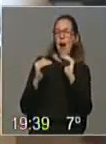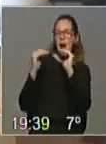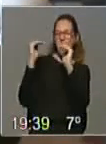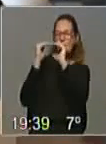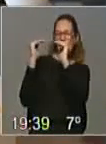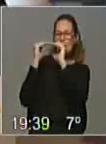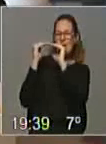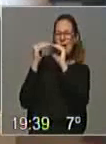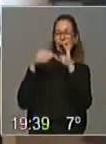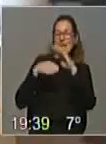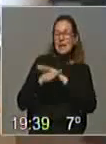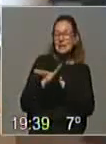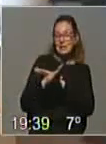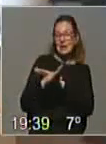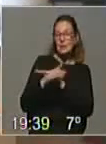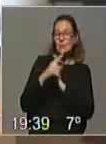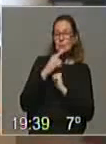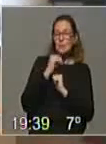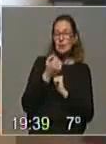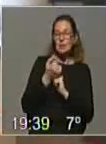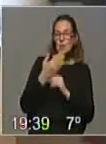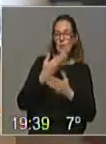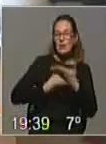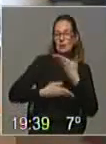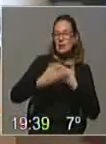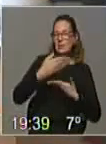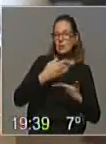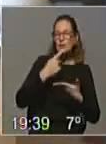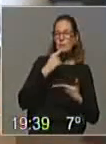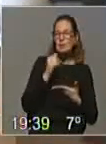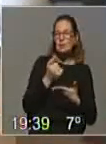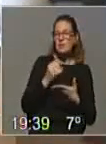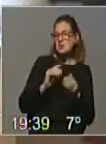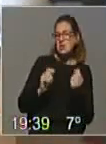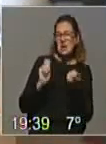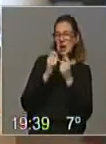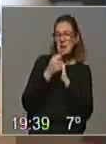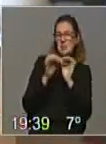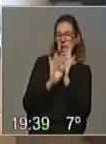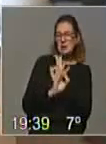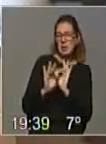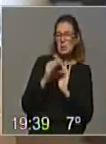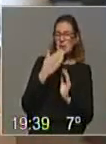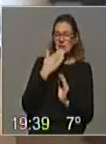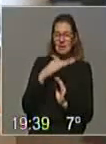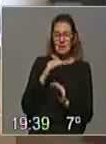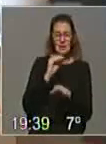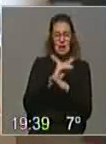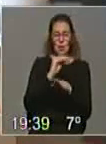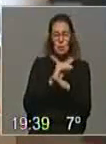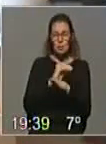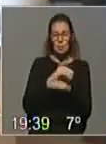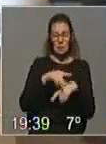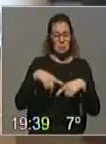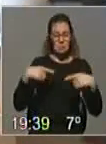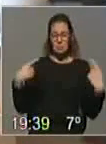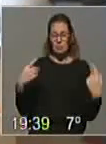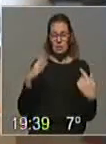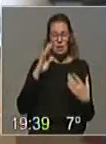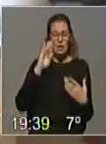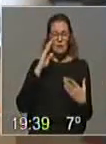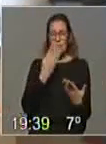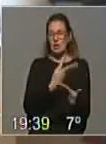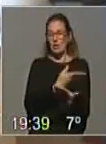los espectáculos. Creo que en la participación en realidad no hay que adaptar nada, tenemos que entender nosotros que la cultura tiene que ser un reflejo de la